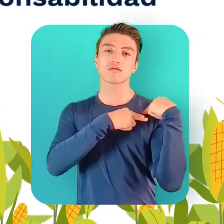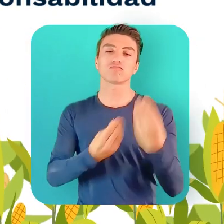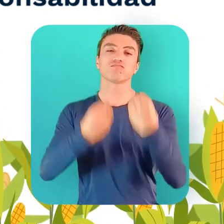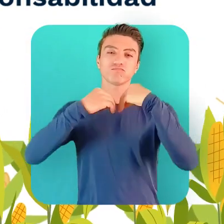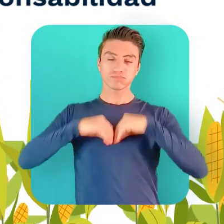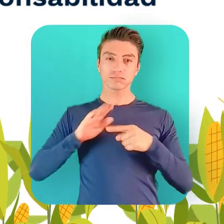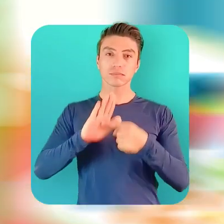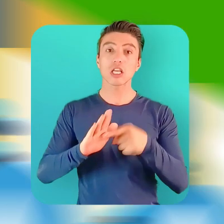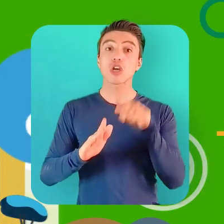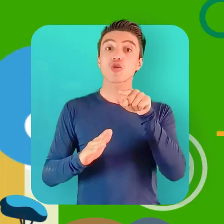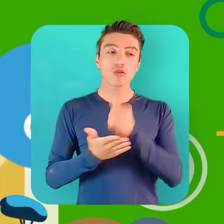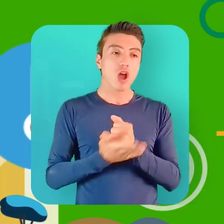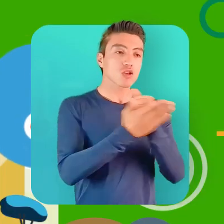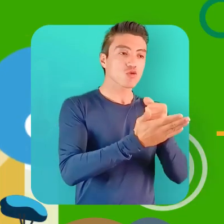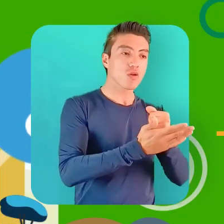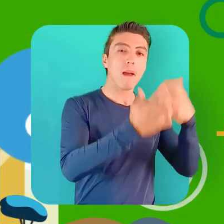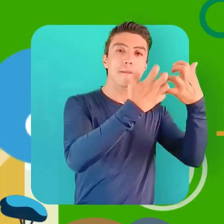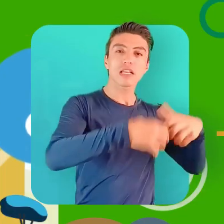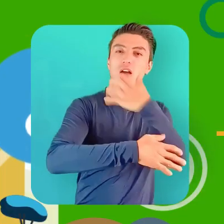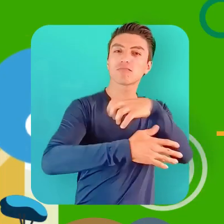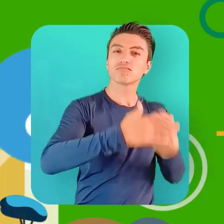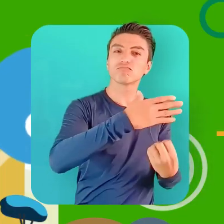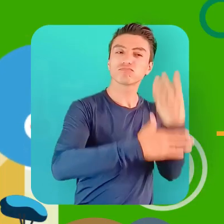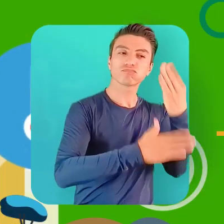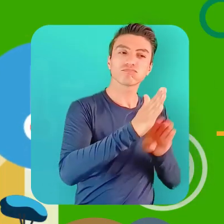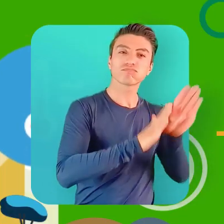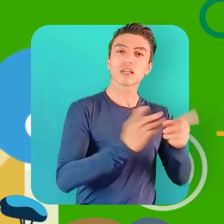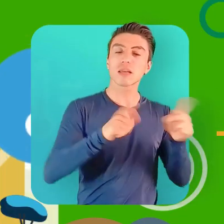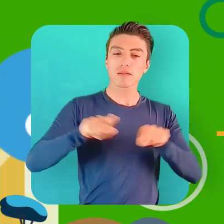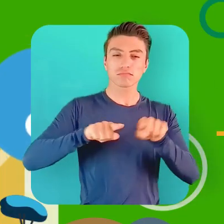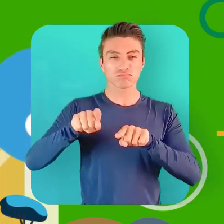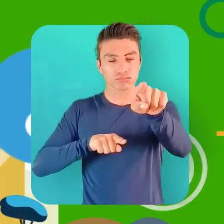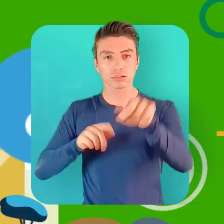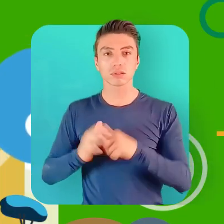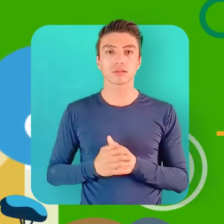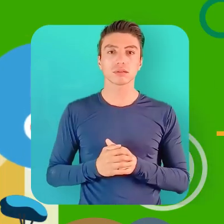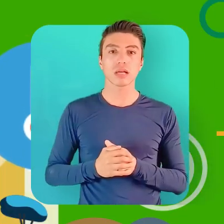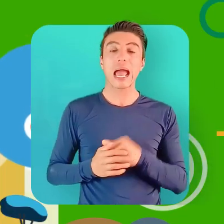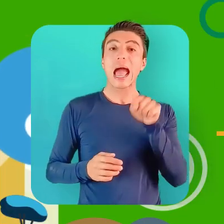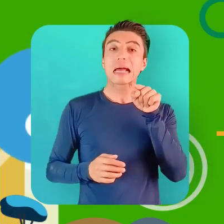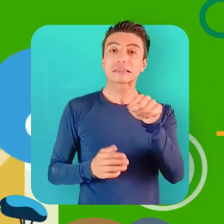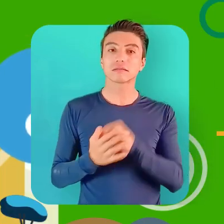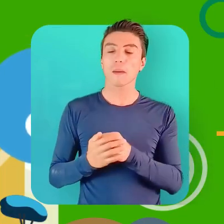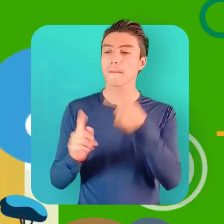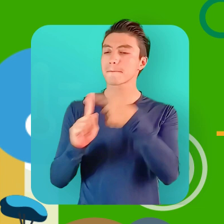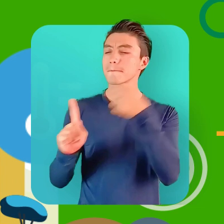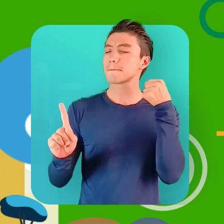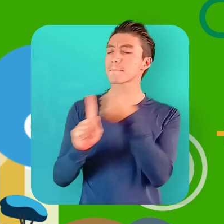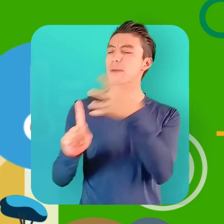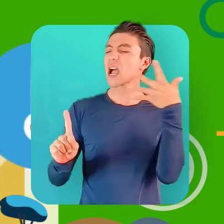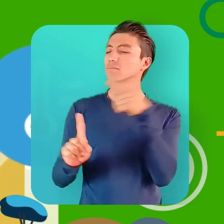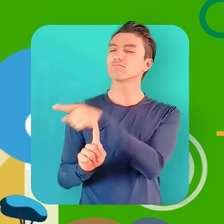responsabilidad, así, optimizar la productividad y competitividad de la empresa y el sector. De esta forma,